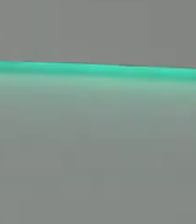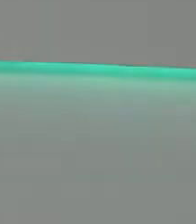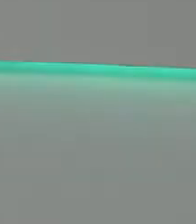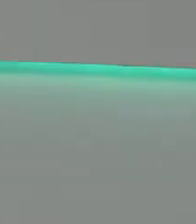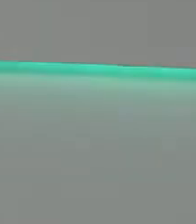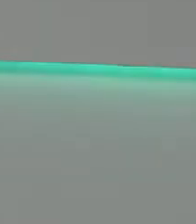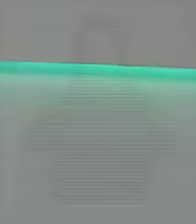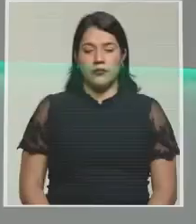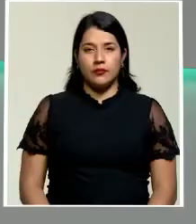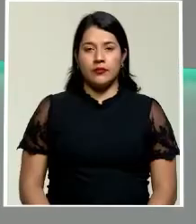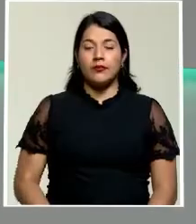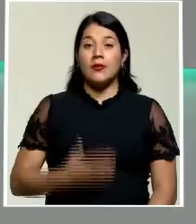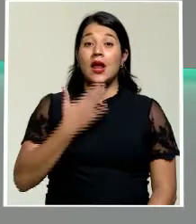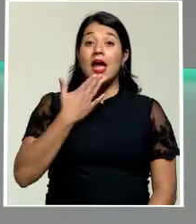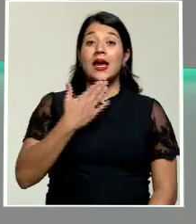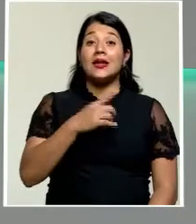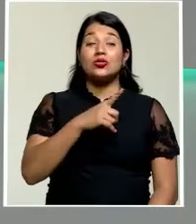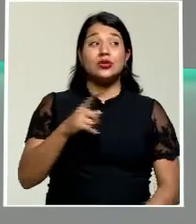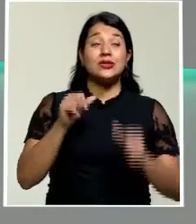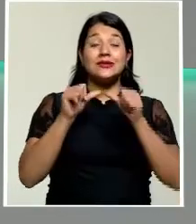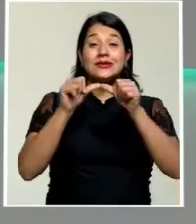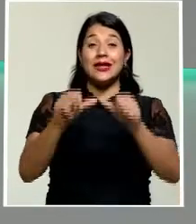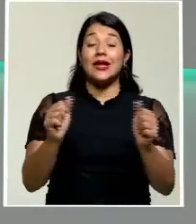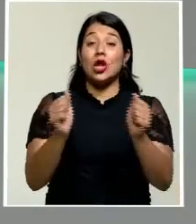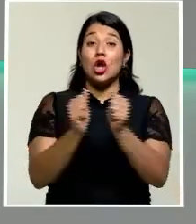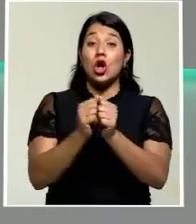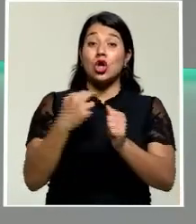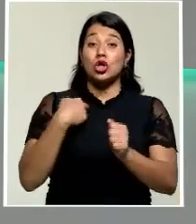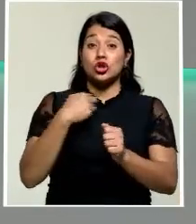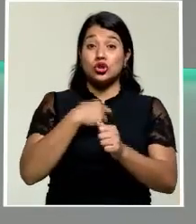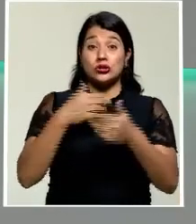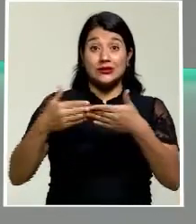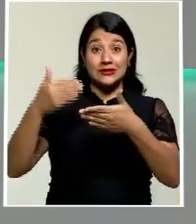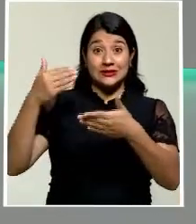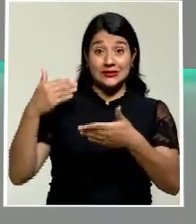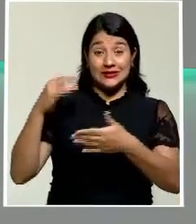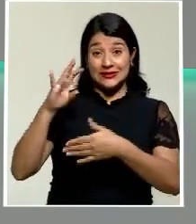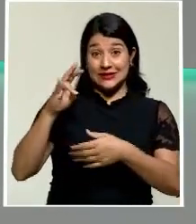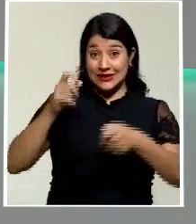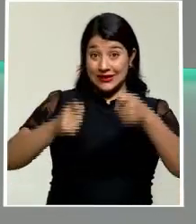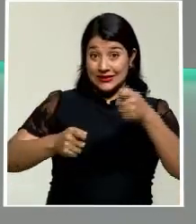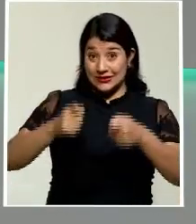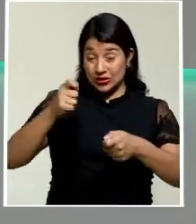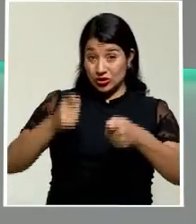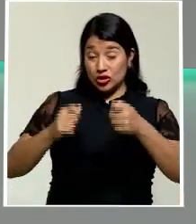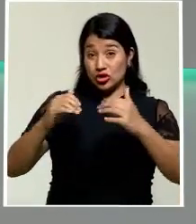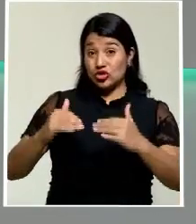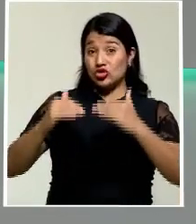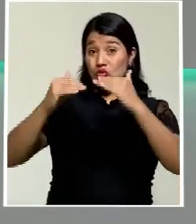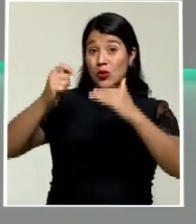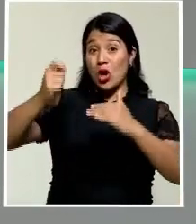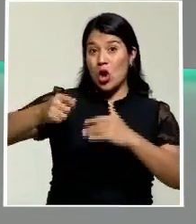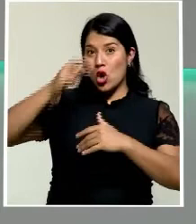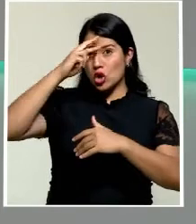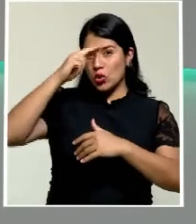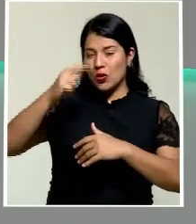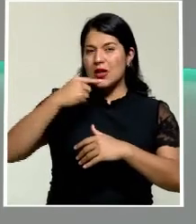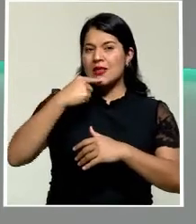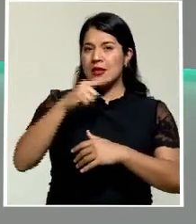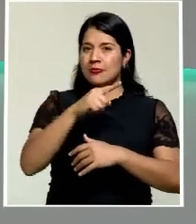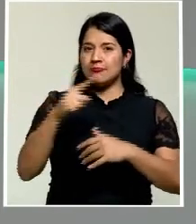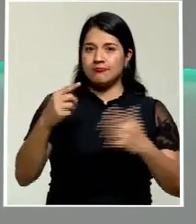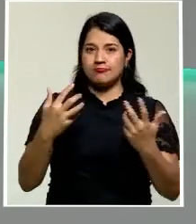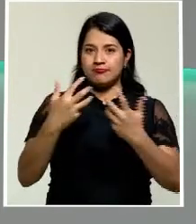Gracias por continuar con nosotros. El pasado 7 de septiembre, la Suprema Corte de México declaró inconstitucional